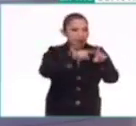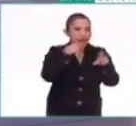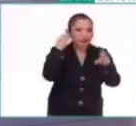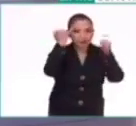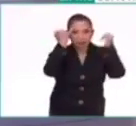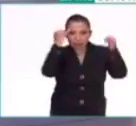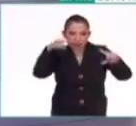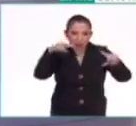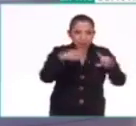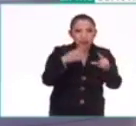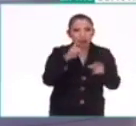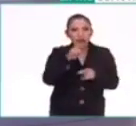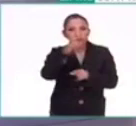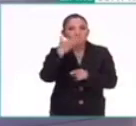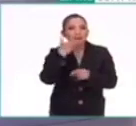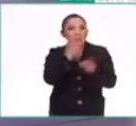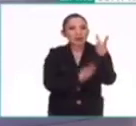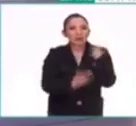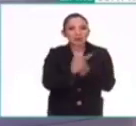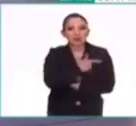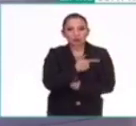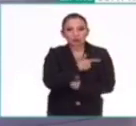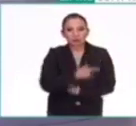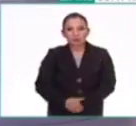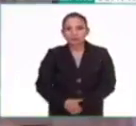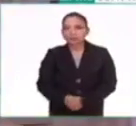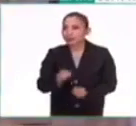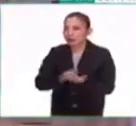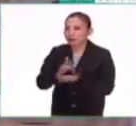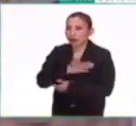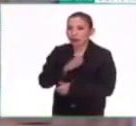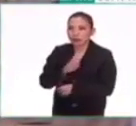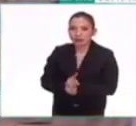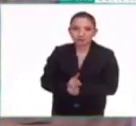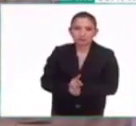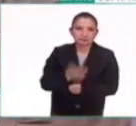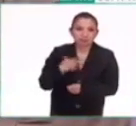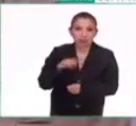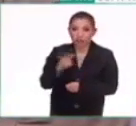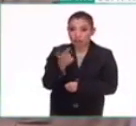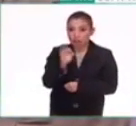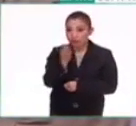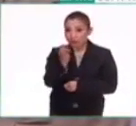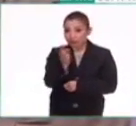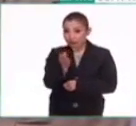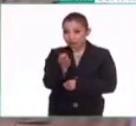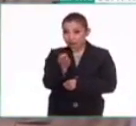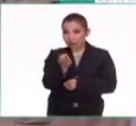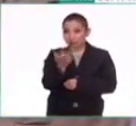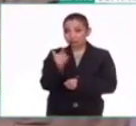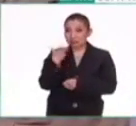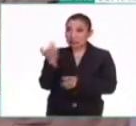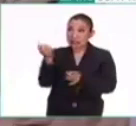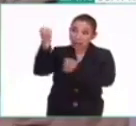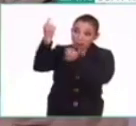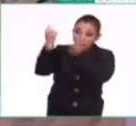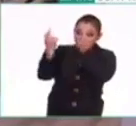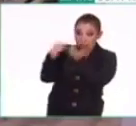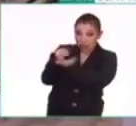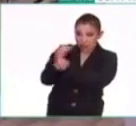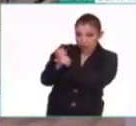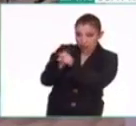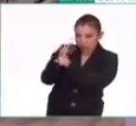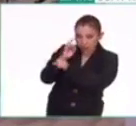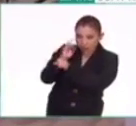cosmovisiones, ¿no? Doctor, bienvenido, siempre es un placer tenerlo. Gracias, buenos días. Pues el 12 de febrero, según algunas fuentes,